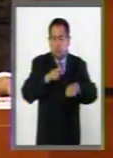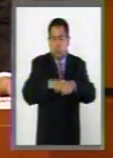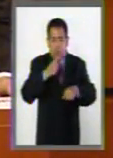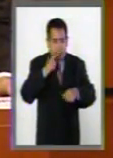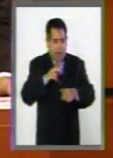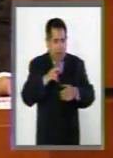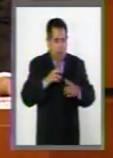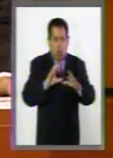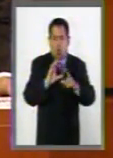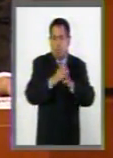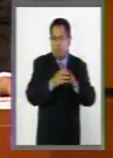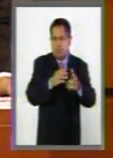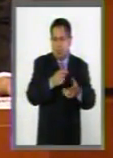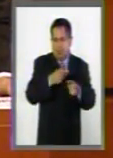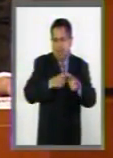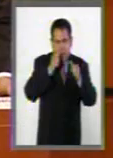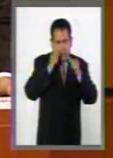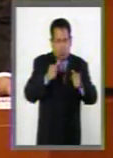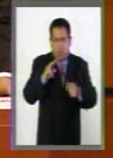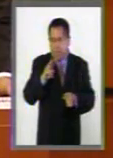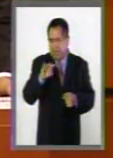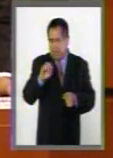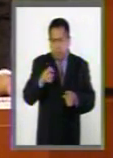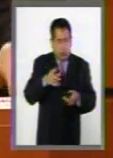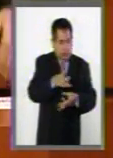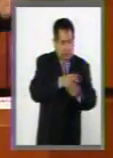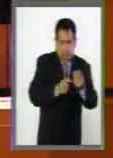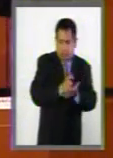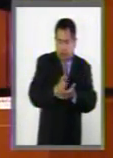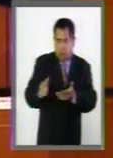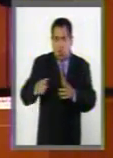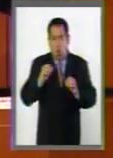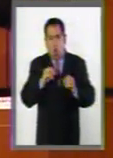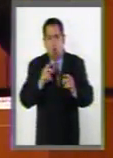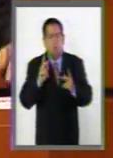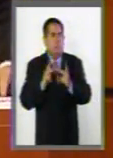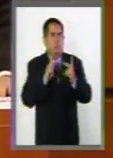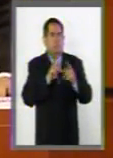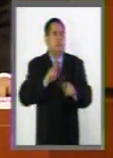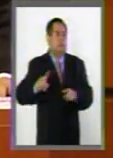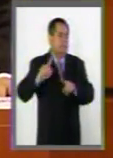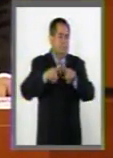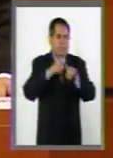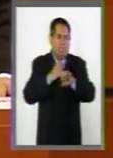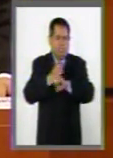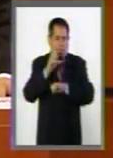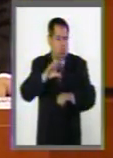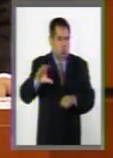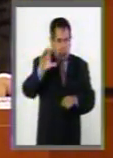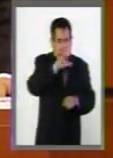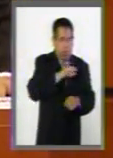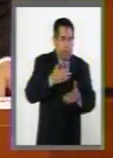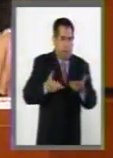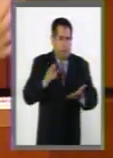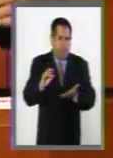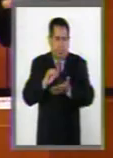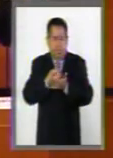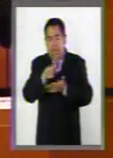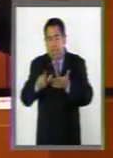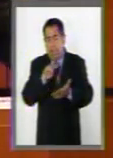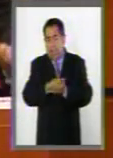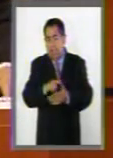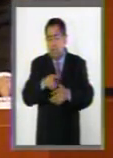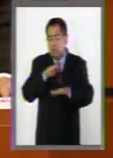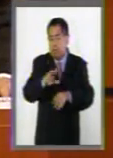Integral de la Comisión Ejecutiva de Atención a Víctimas o su similar en las entidades federativas conforme a lo establecido por la Ley